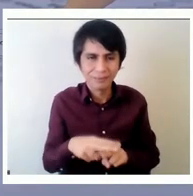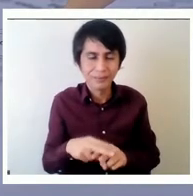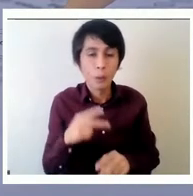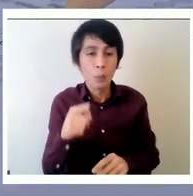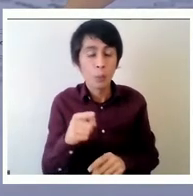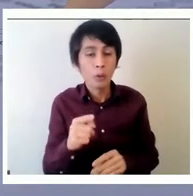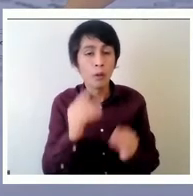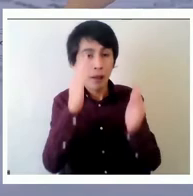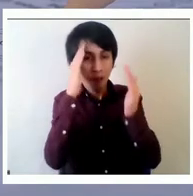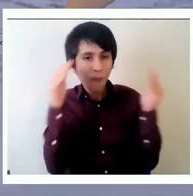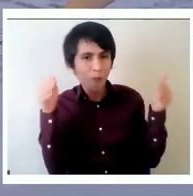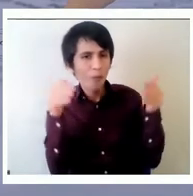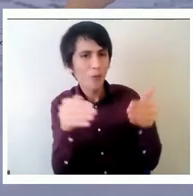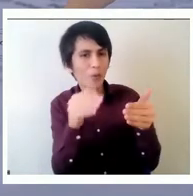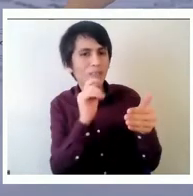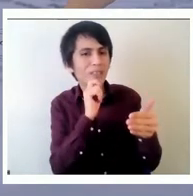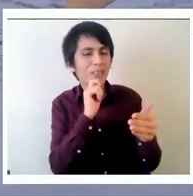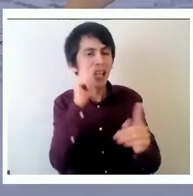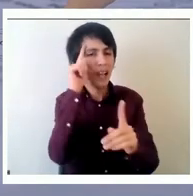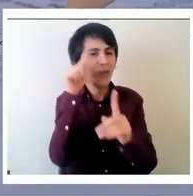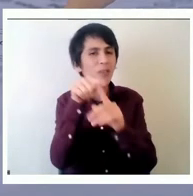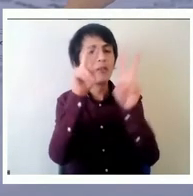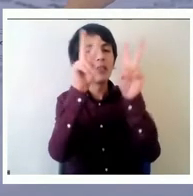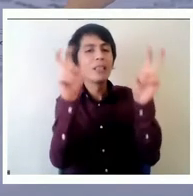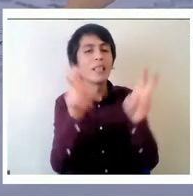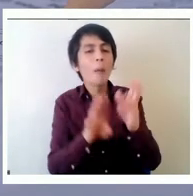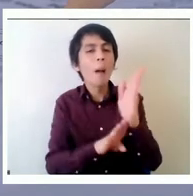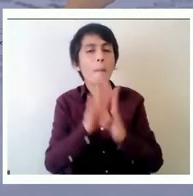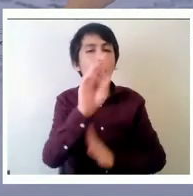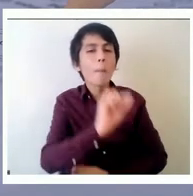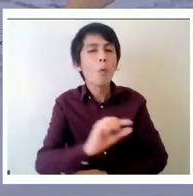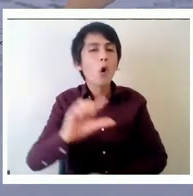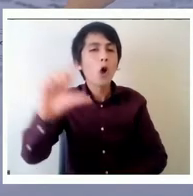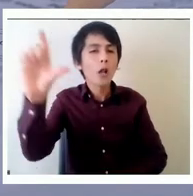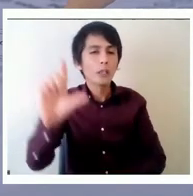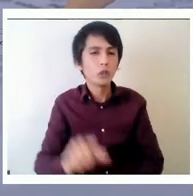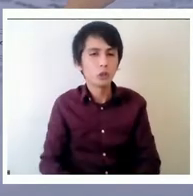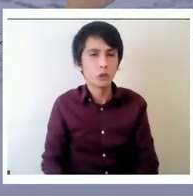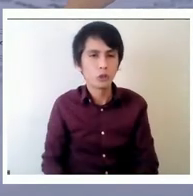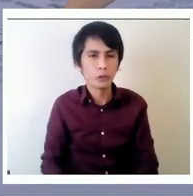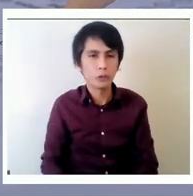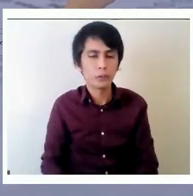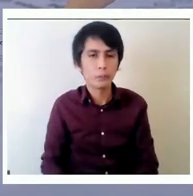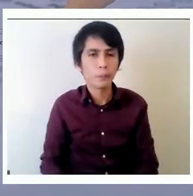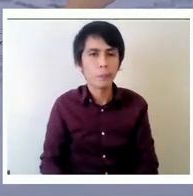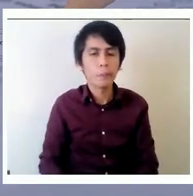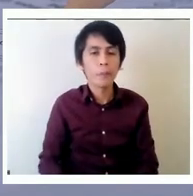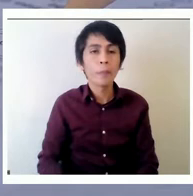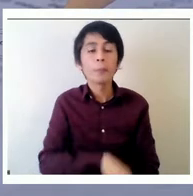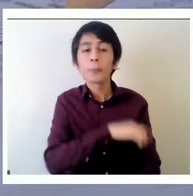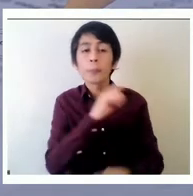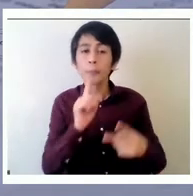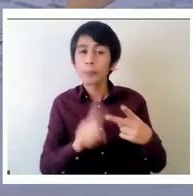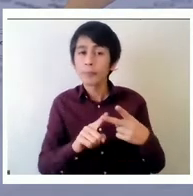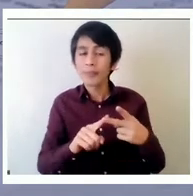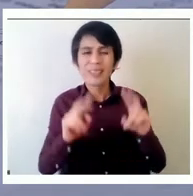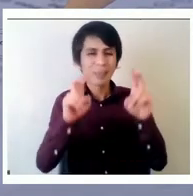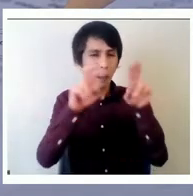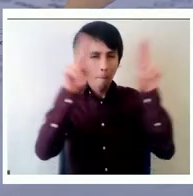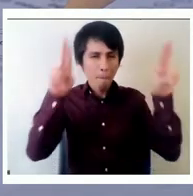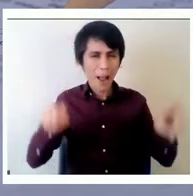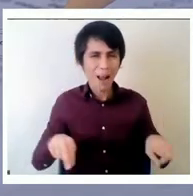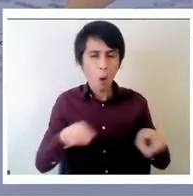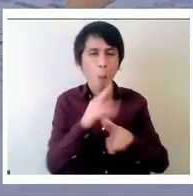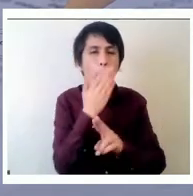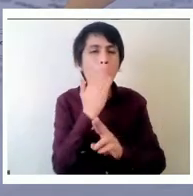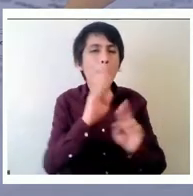idea de progresión la siguiente parte de este marco de mejoramiento es tomar estas